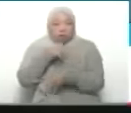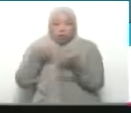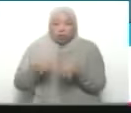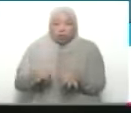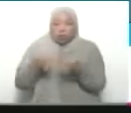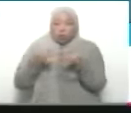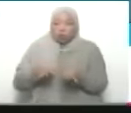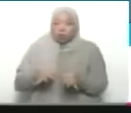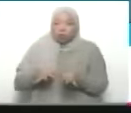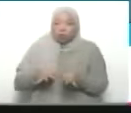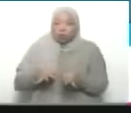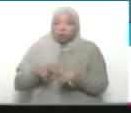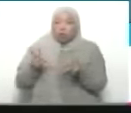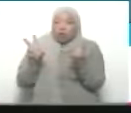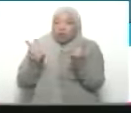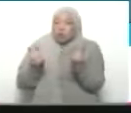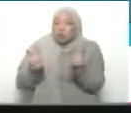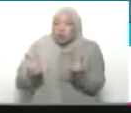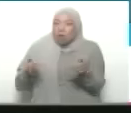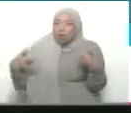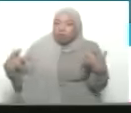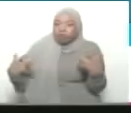una escalada nueva.